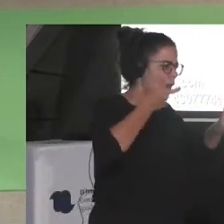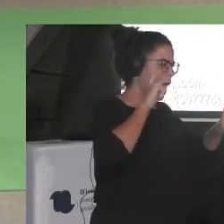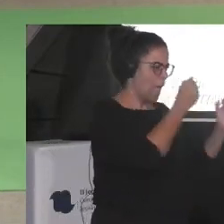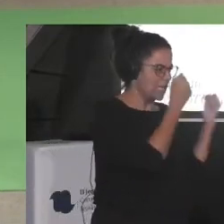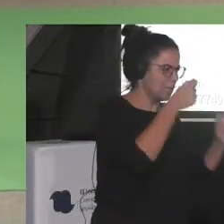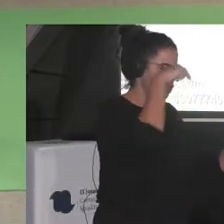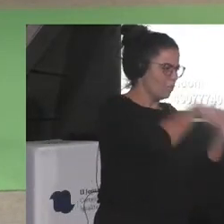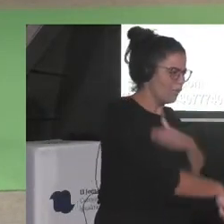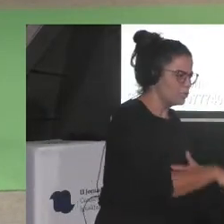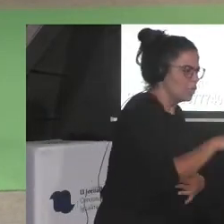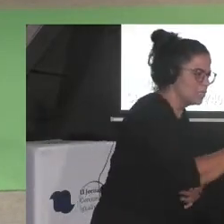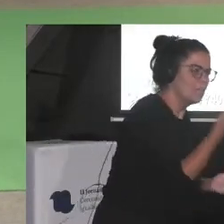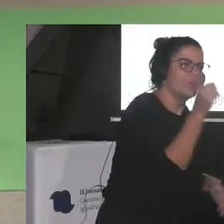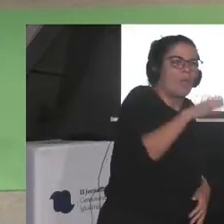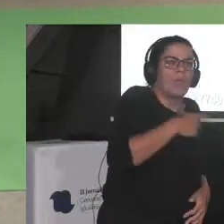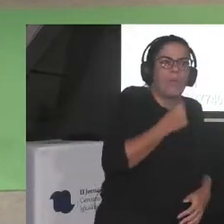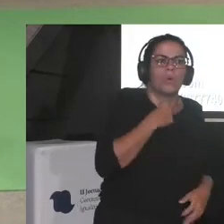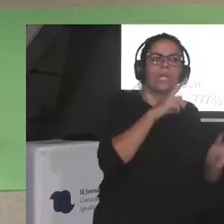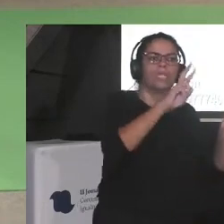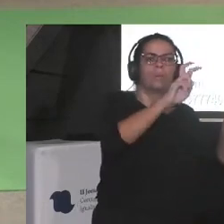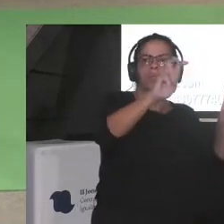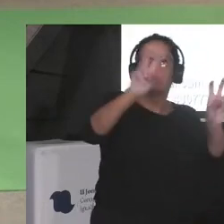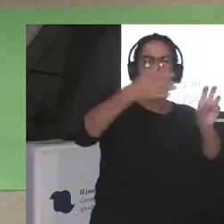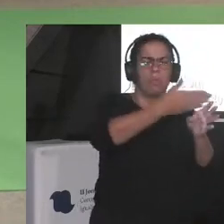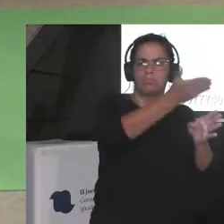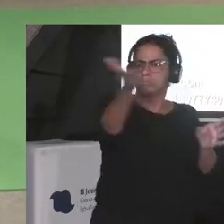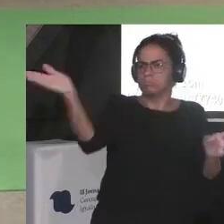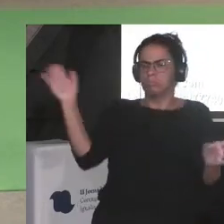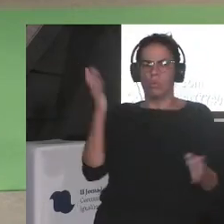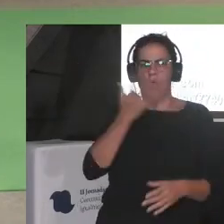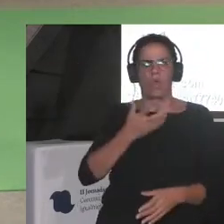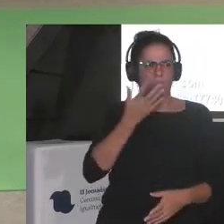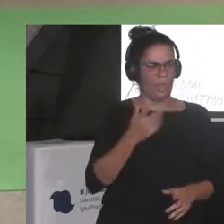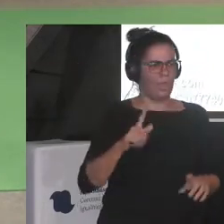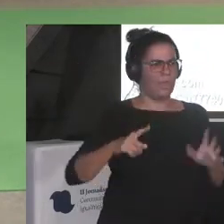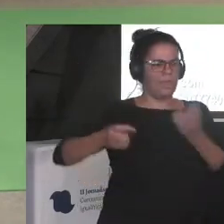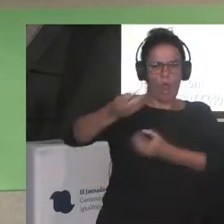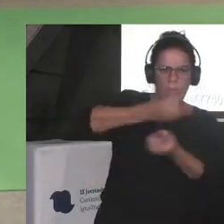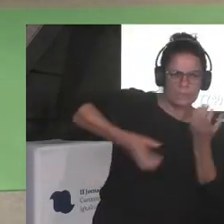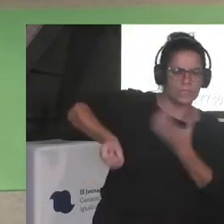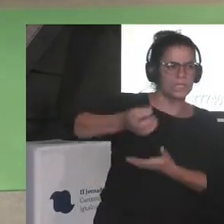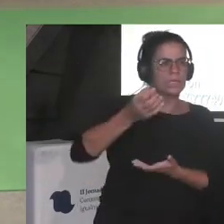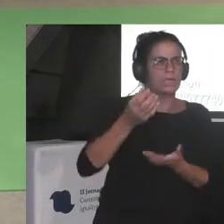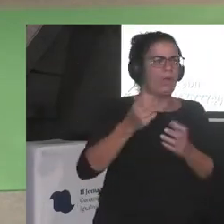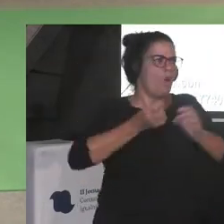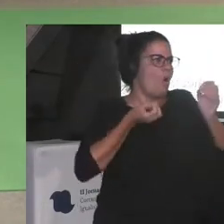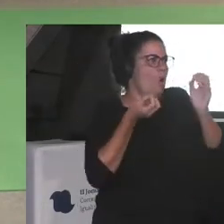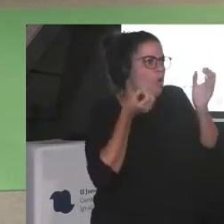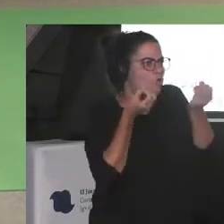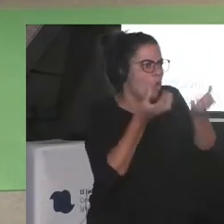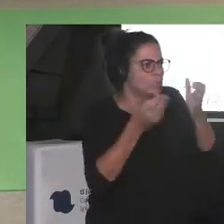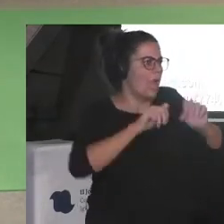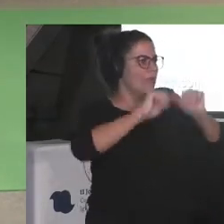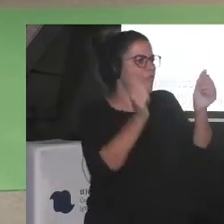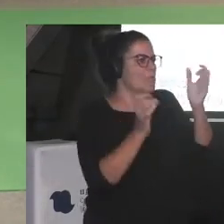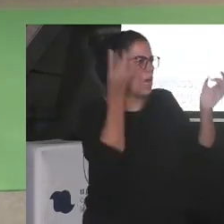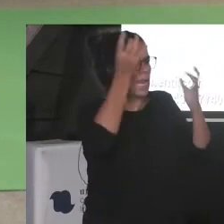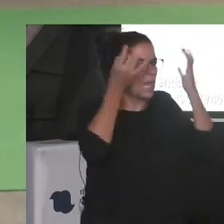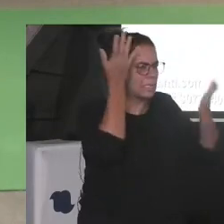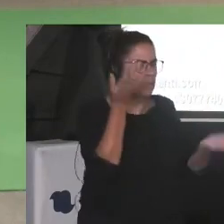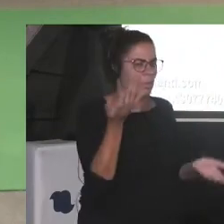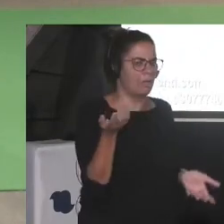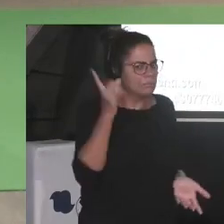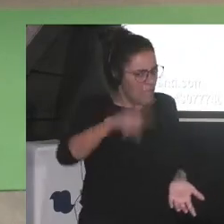contarlo y compartirlo de la manera más creativa potente o lo que sea ¿no? pero sí es verdad a veces creo que